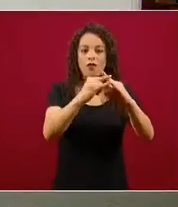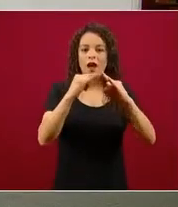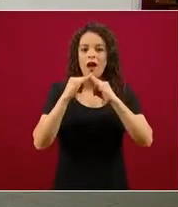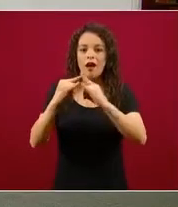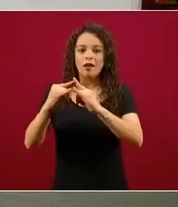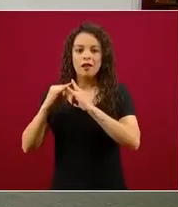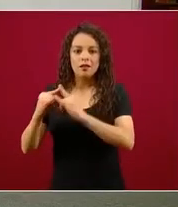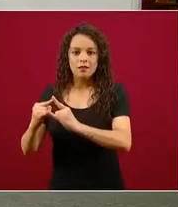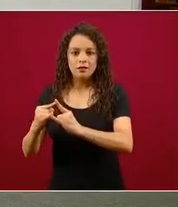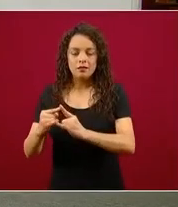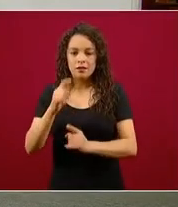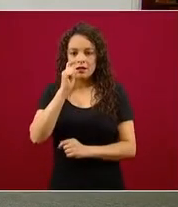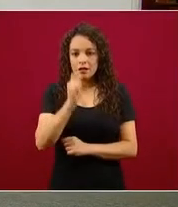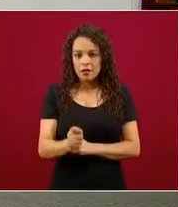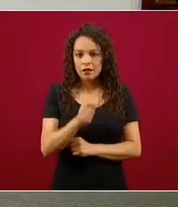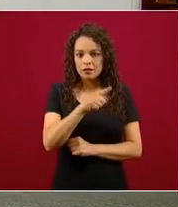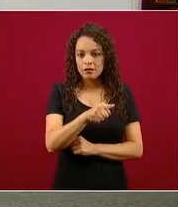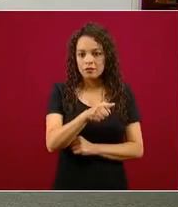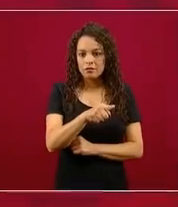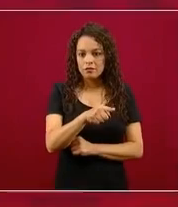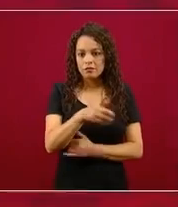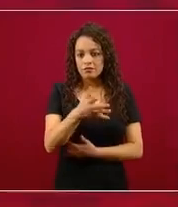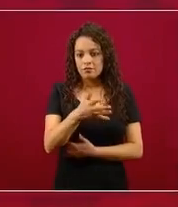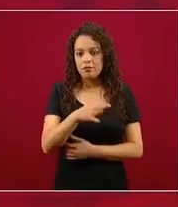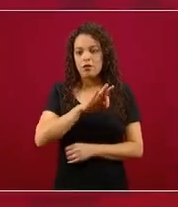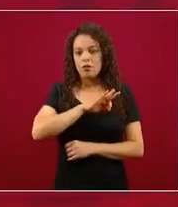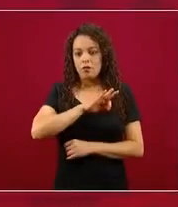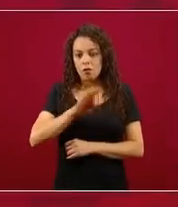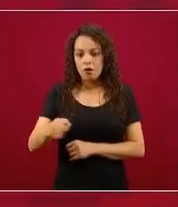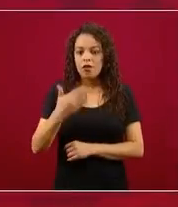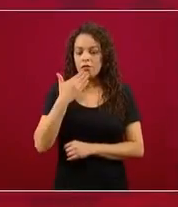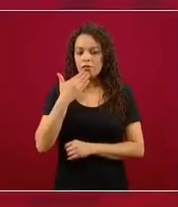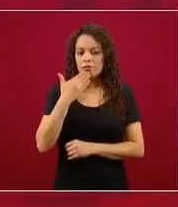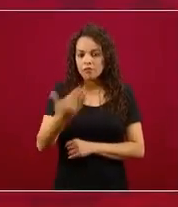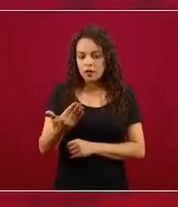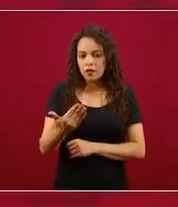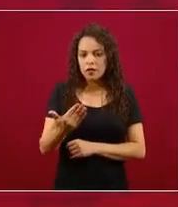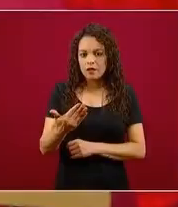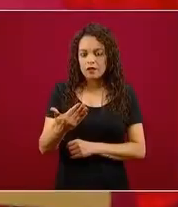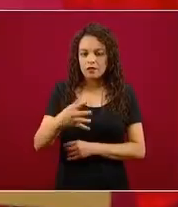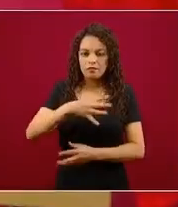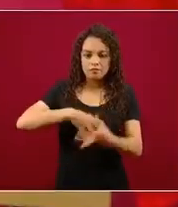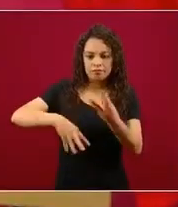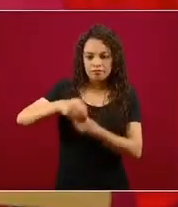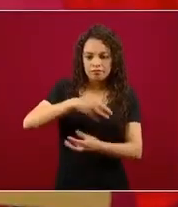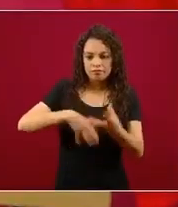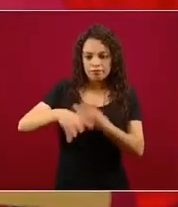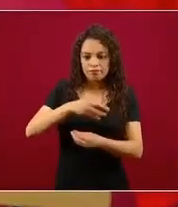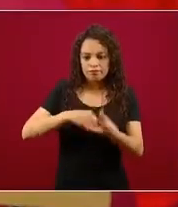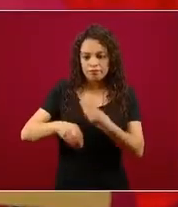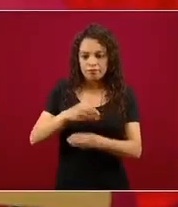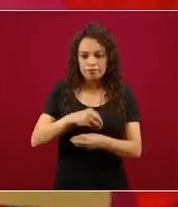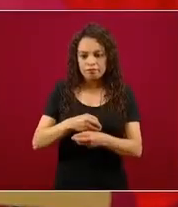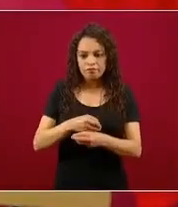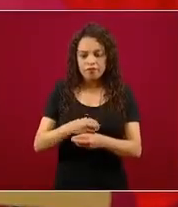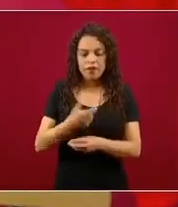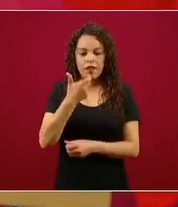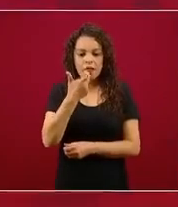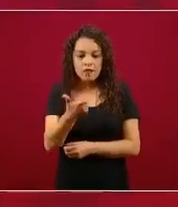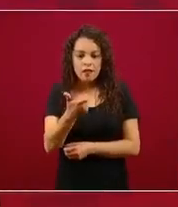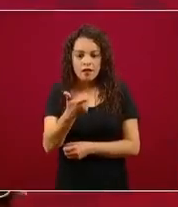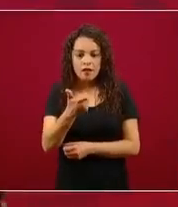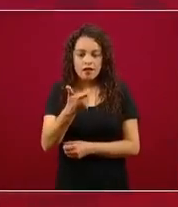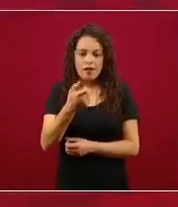provisión de insumos, como mecanismo de generación de valor económico